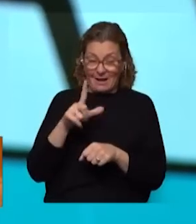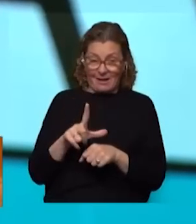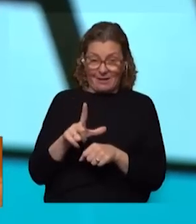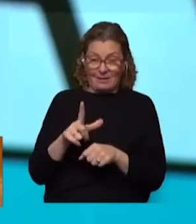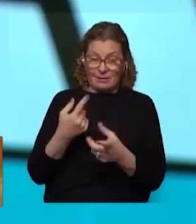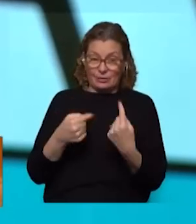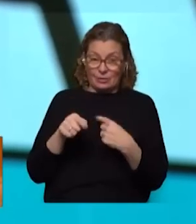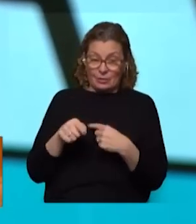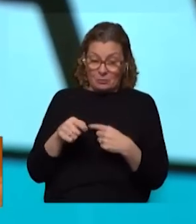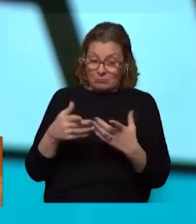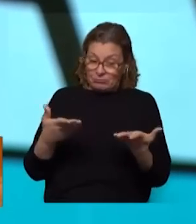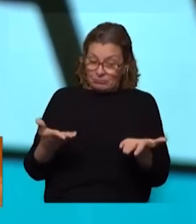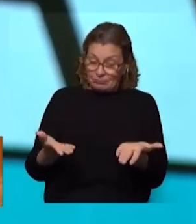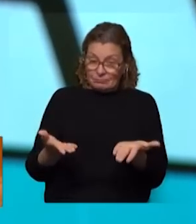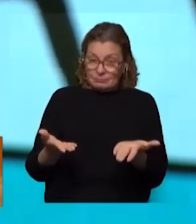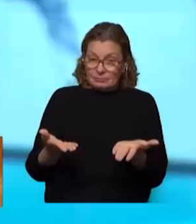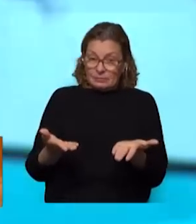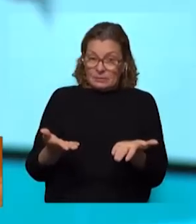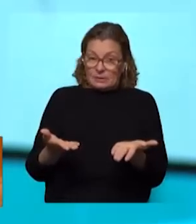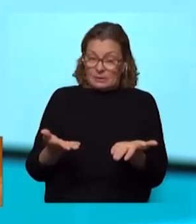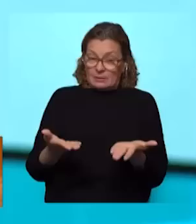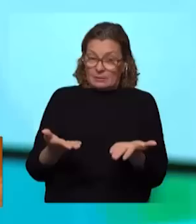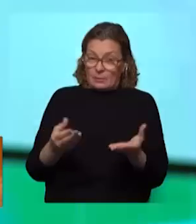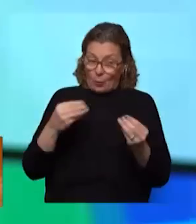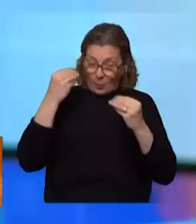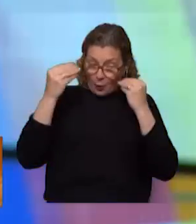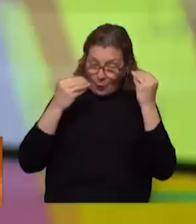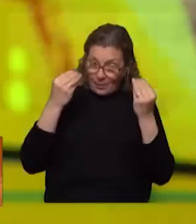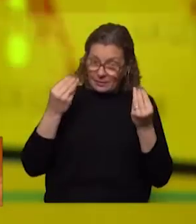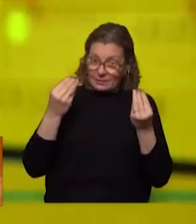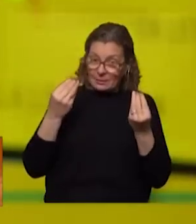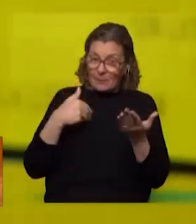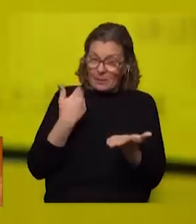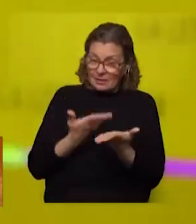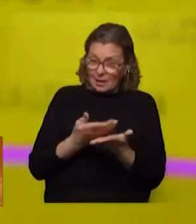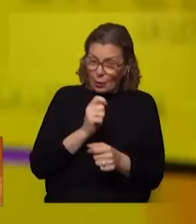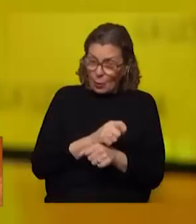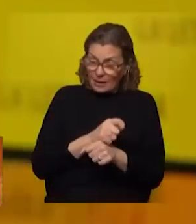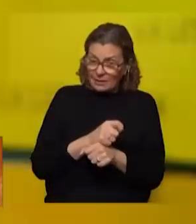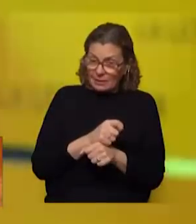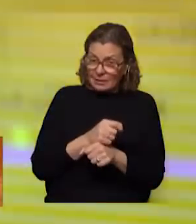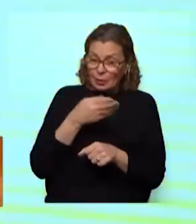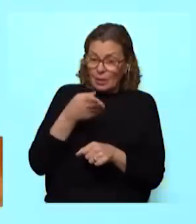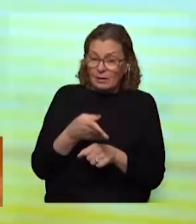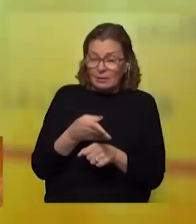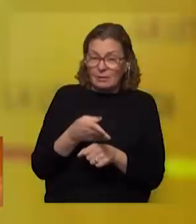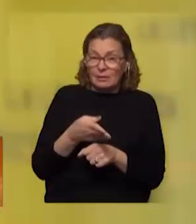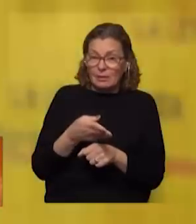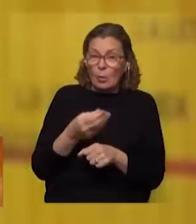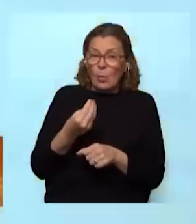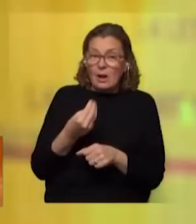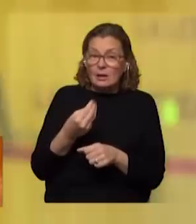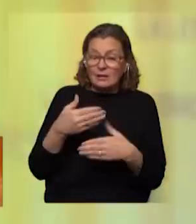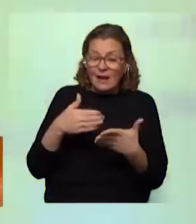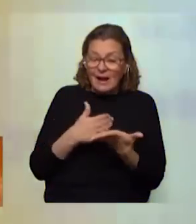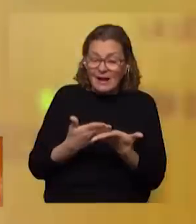esto para nosotros es de preocupación plantearle que un juez que es lo que va a tener que dirimir ponga cuál es el